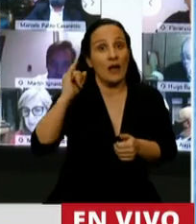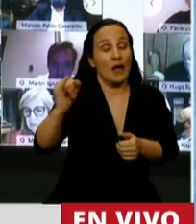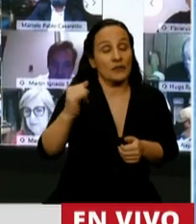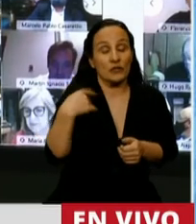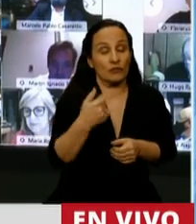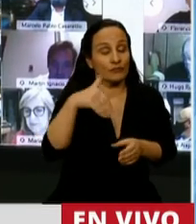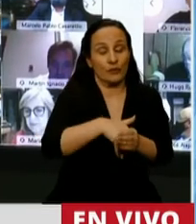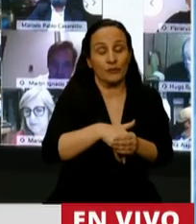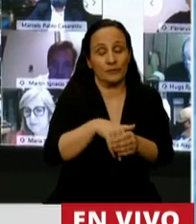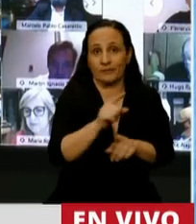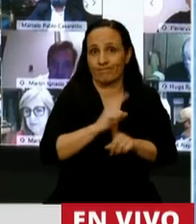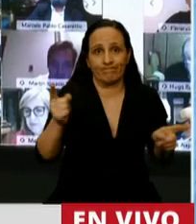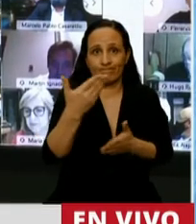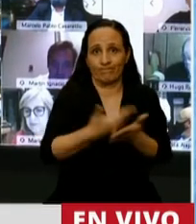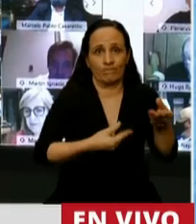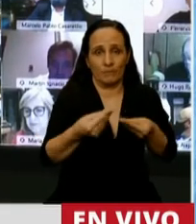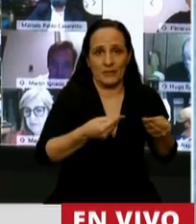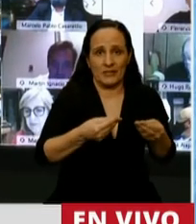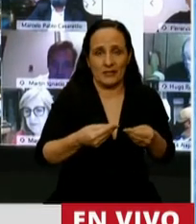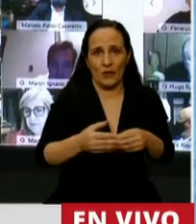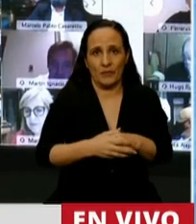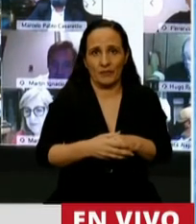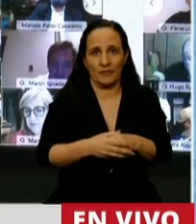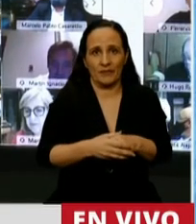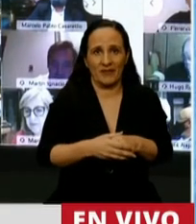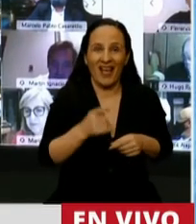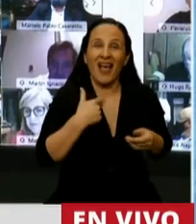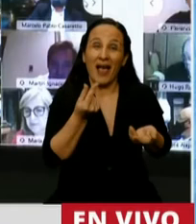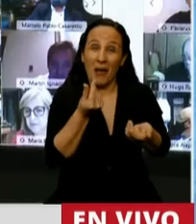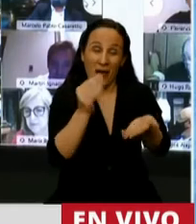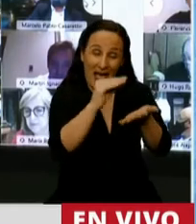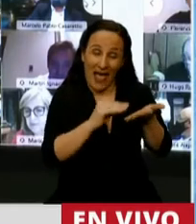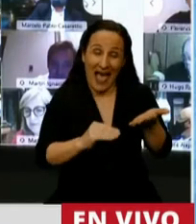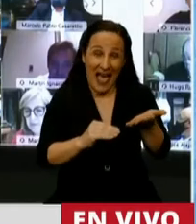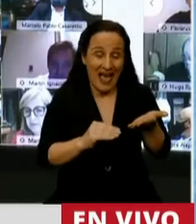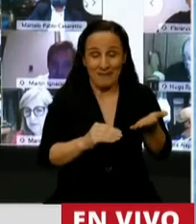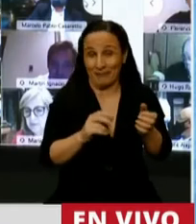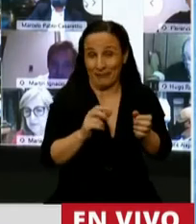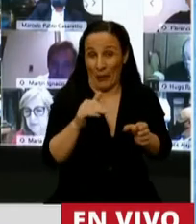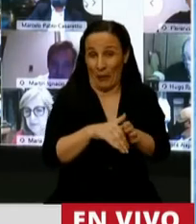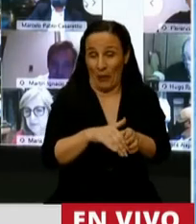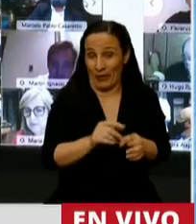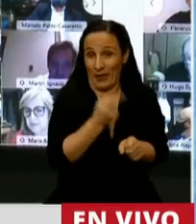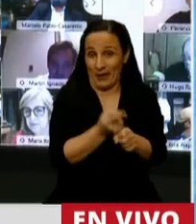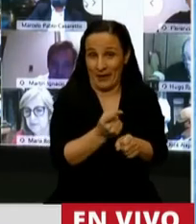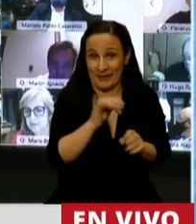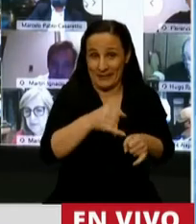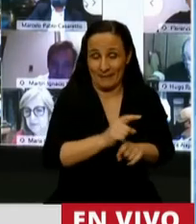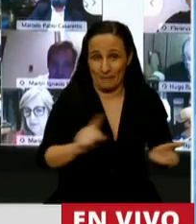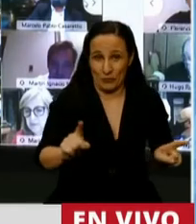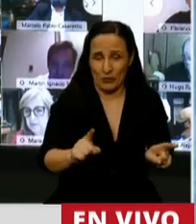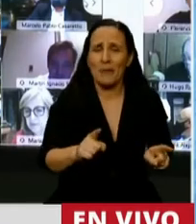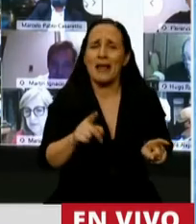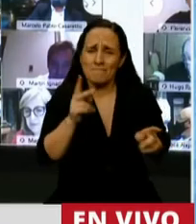Menos en condenados partidos en el gobierno. Reconocemos, sí, en el gobierno. Un esfuerzo y el destinar recursos